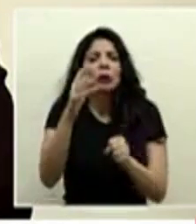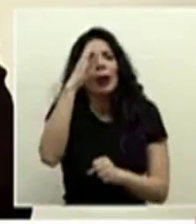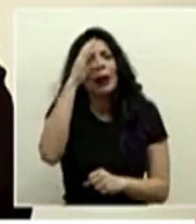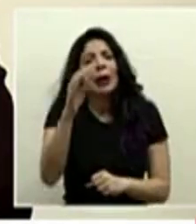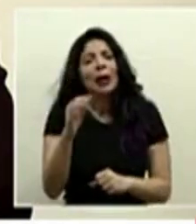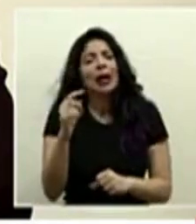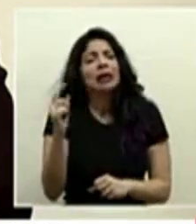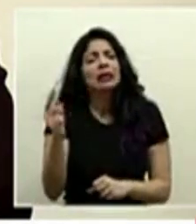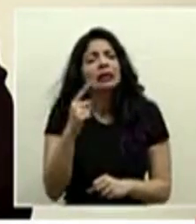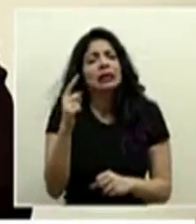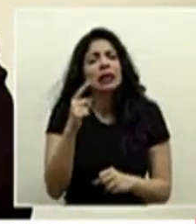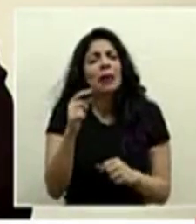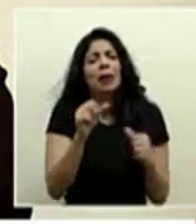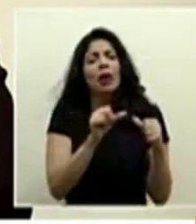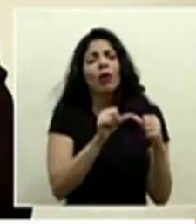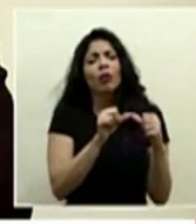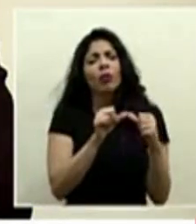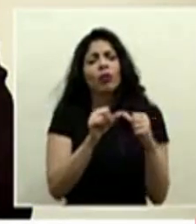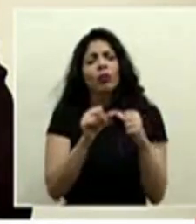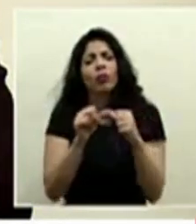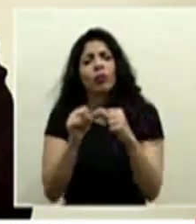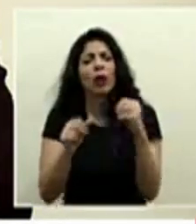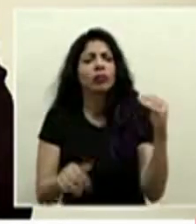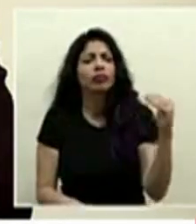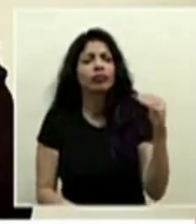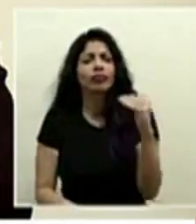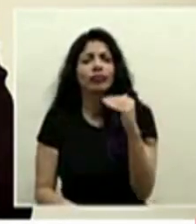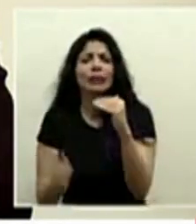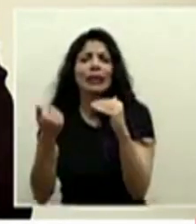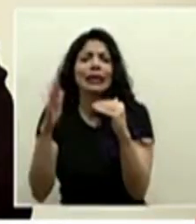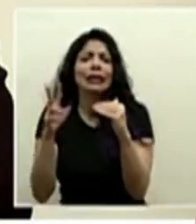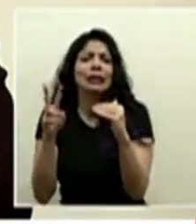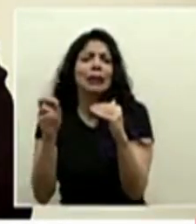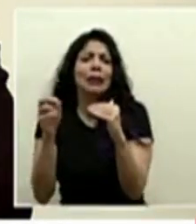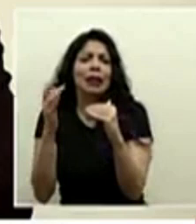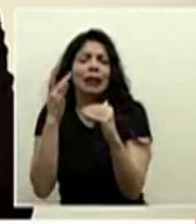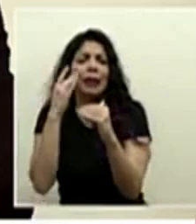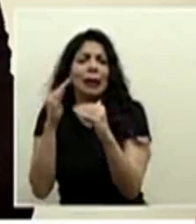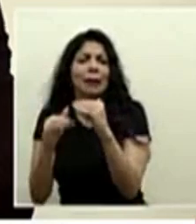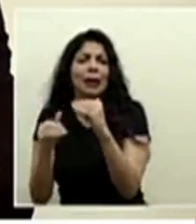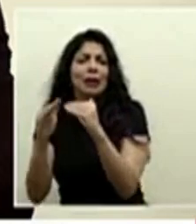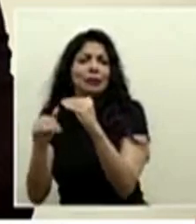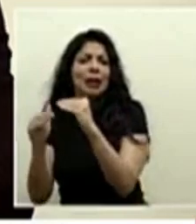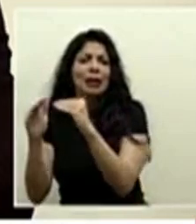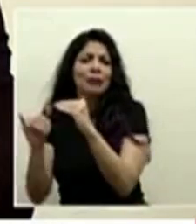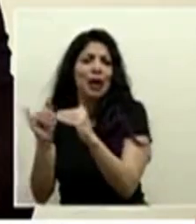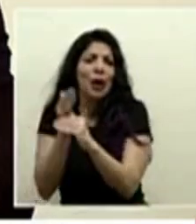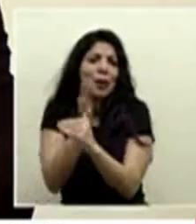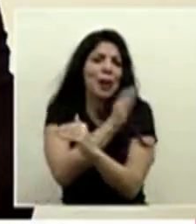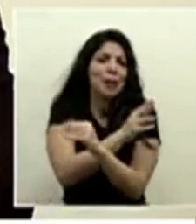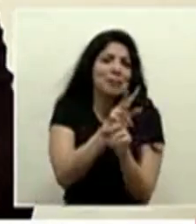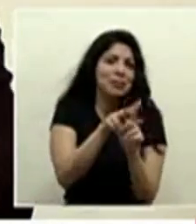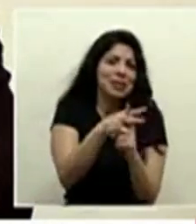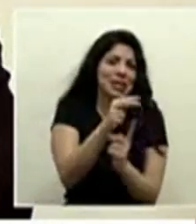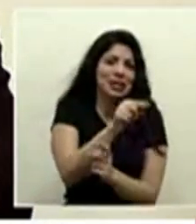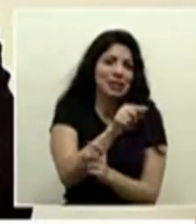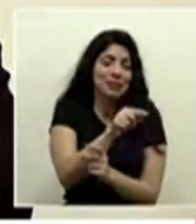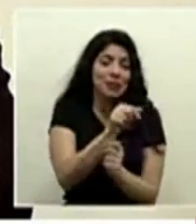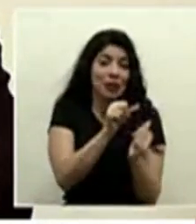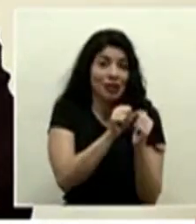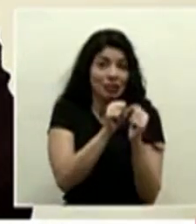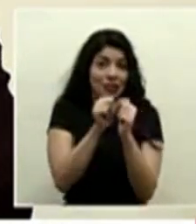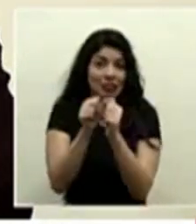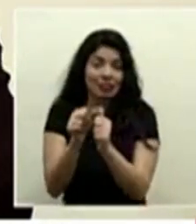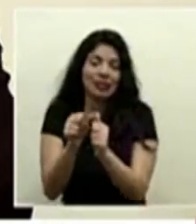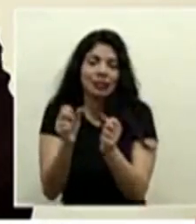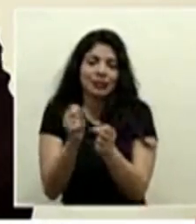una situación con 15 20 casos menos como tuvimos eventualmente antes